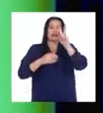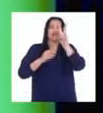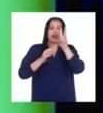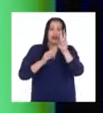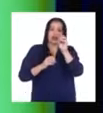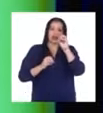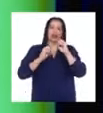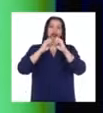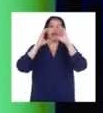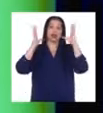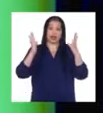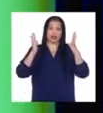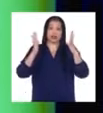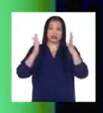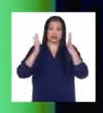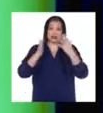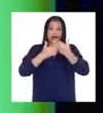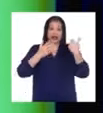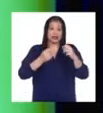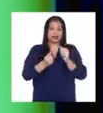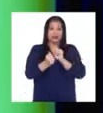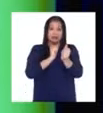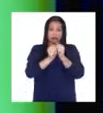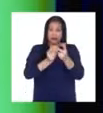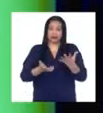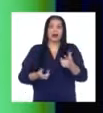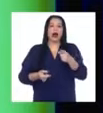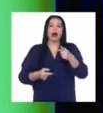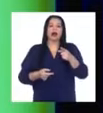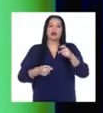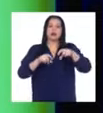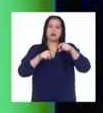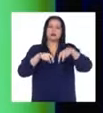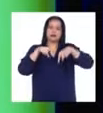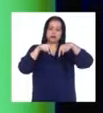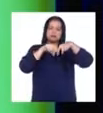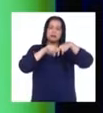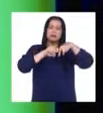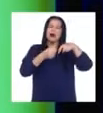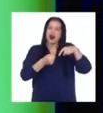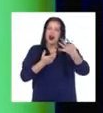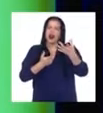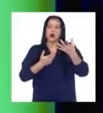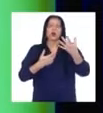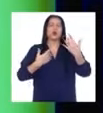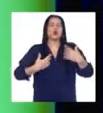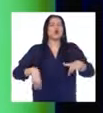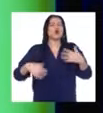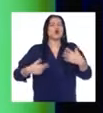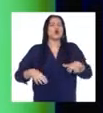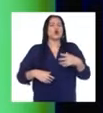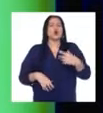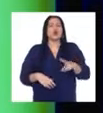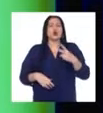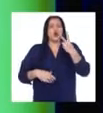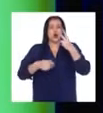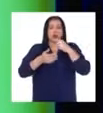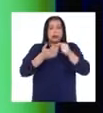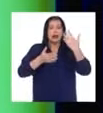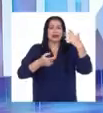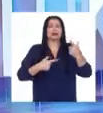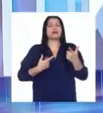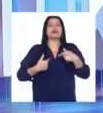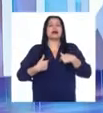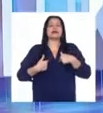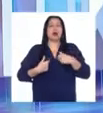competencia, me lesioné. Me lesioné a dos semanas de una de las carreras más importantes de mi vida.